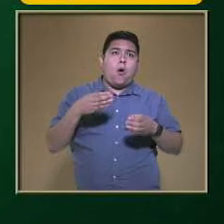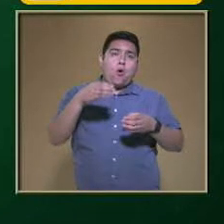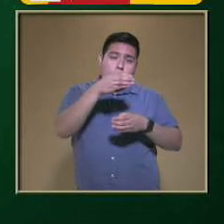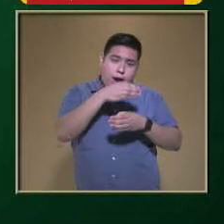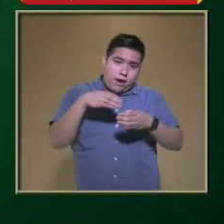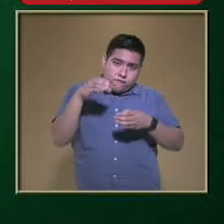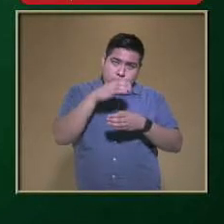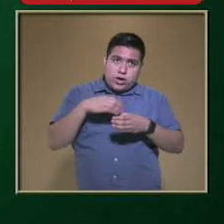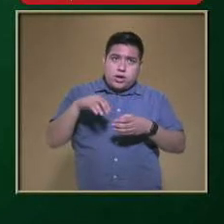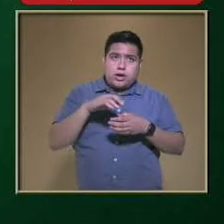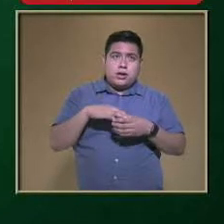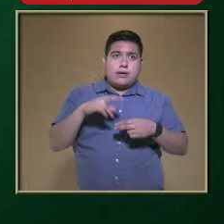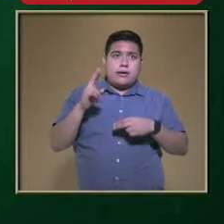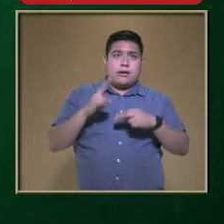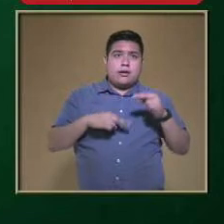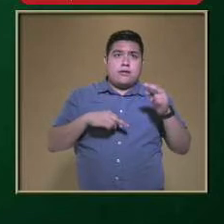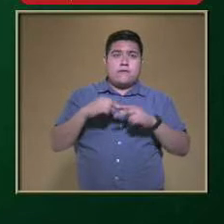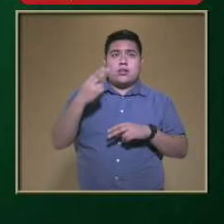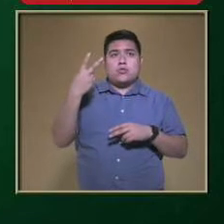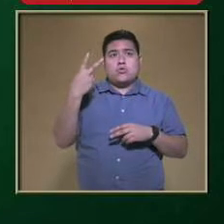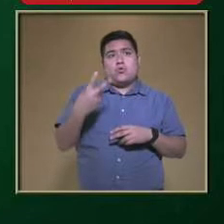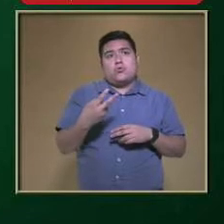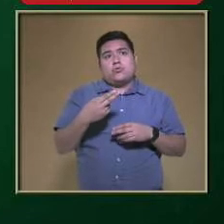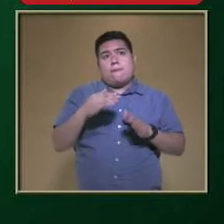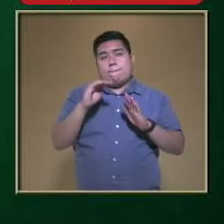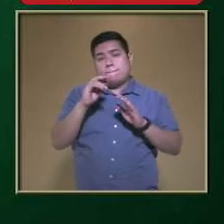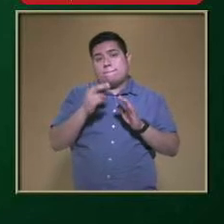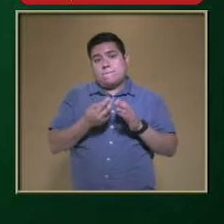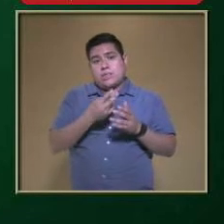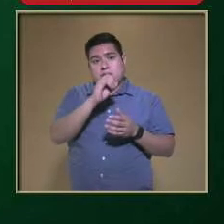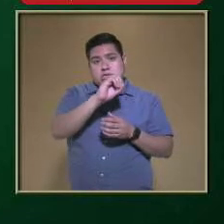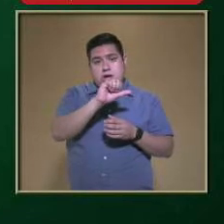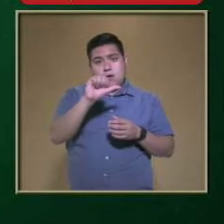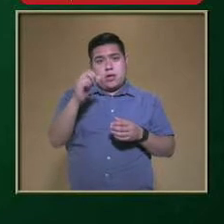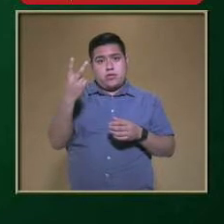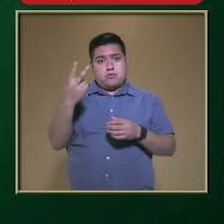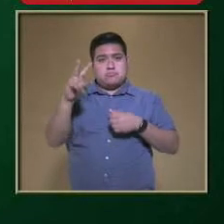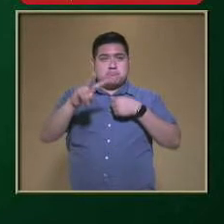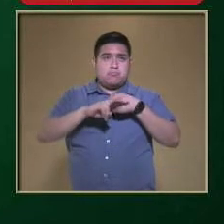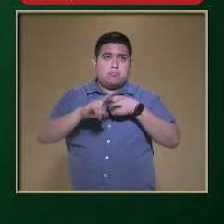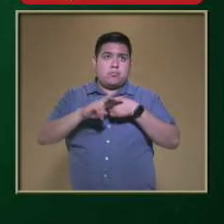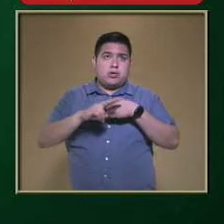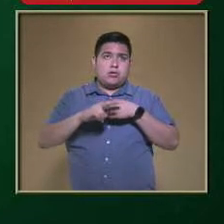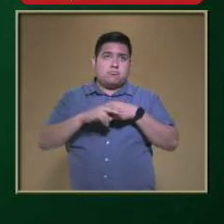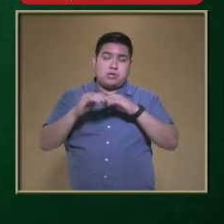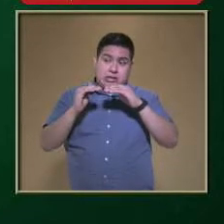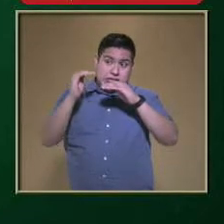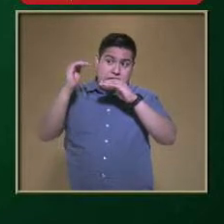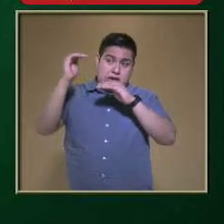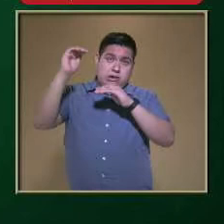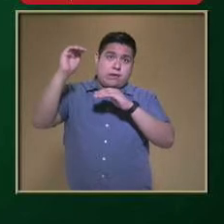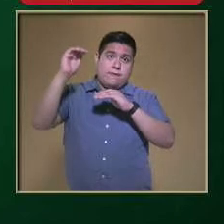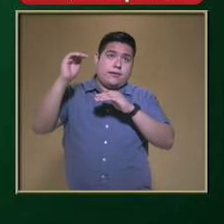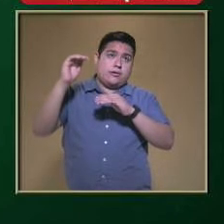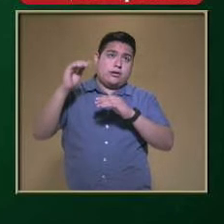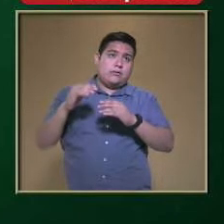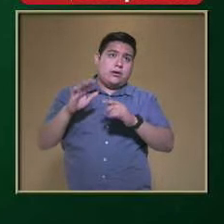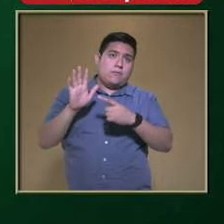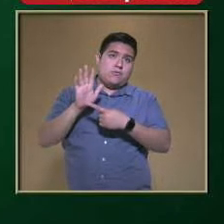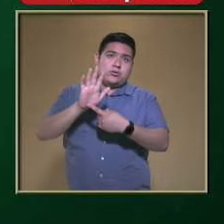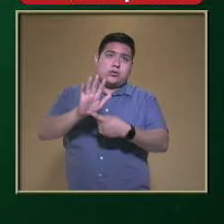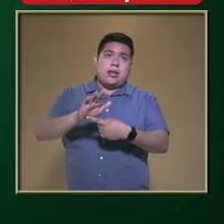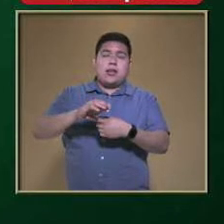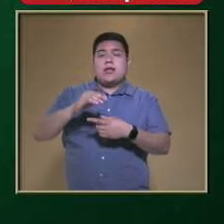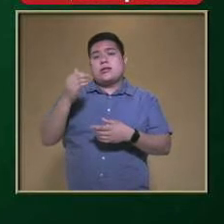está en un nivel 2 Es decir Necesitamos consumir Menos vasos De 0 a 2 vasos Y así hacia arriba Nos va indicando Cuáles son las